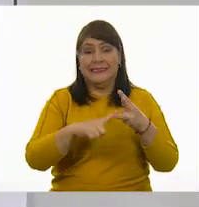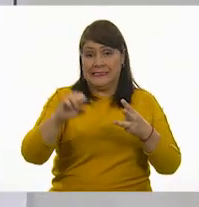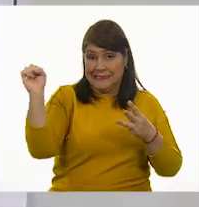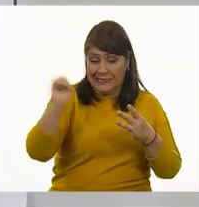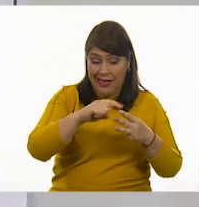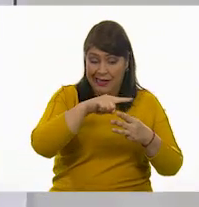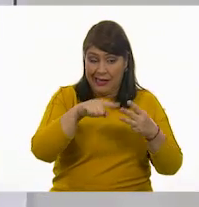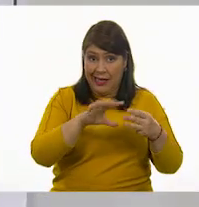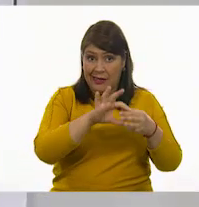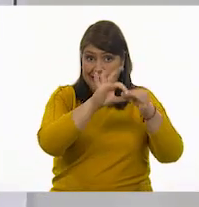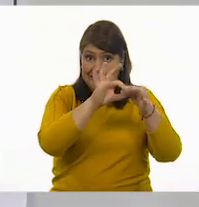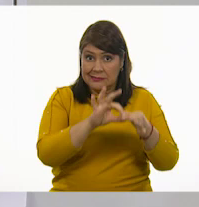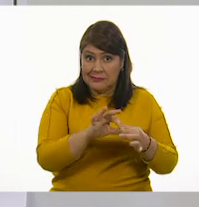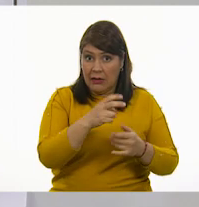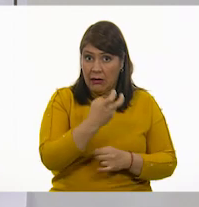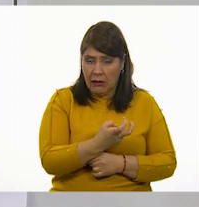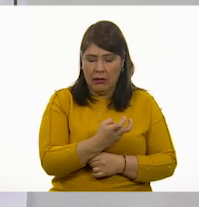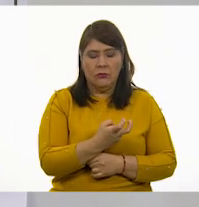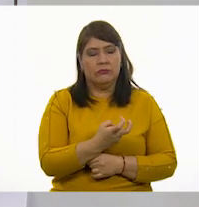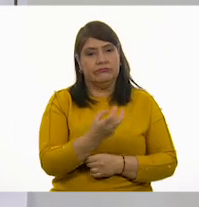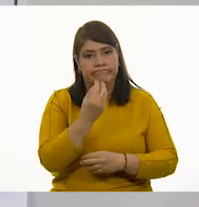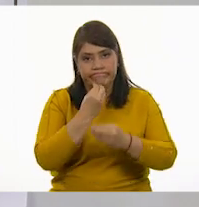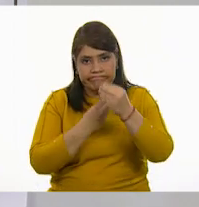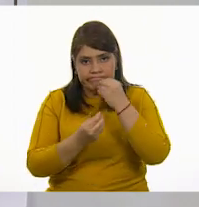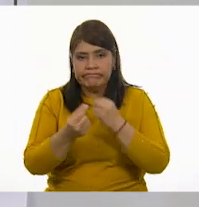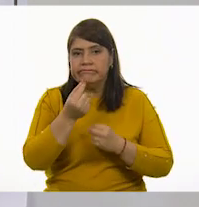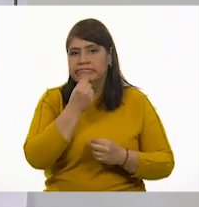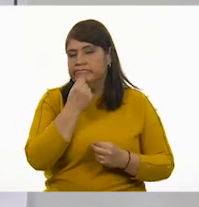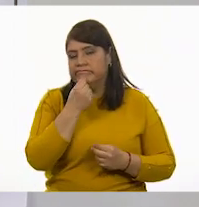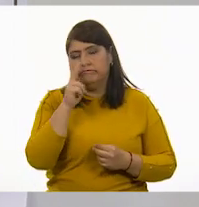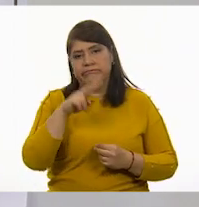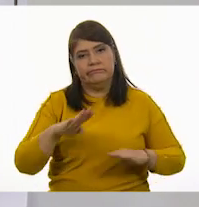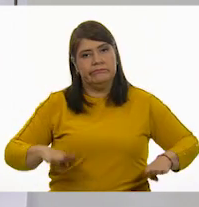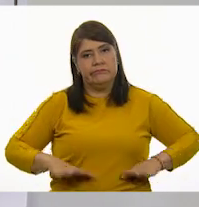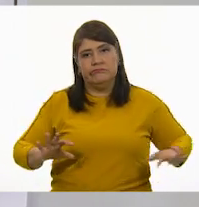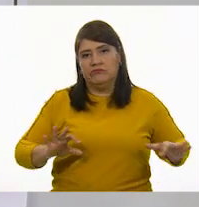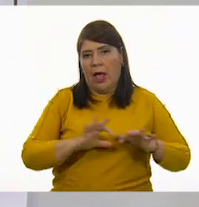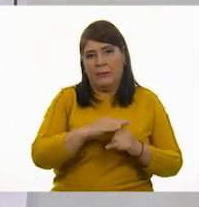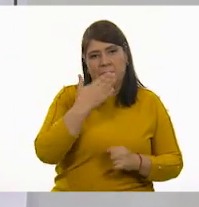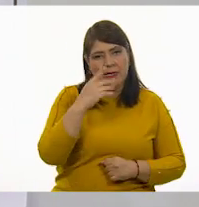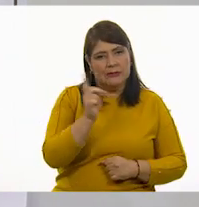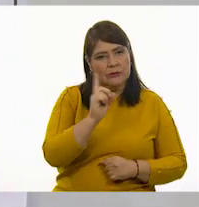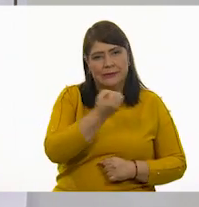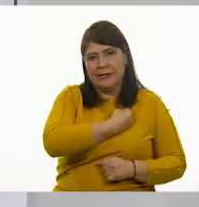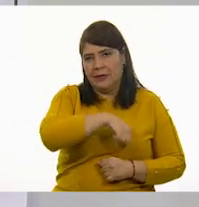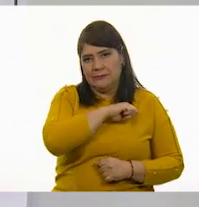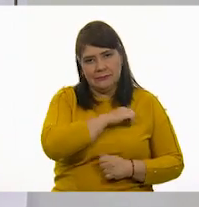consumiendo un niño es algo, un alimento que no es muy nutritivo.